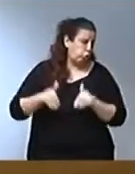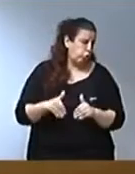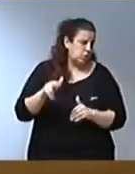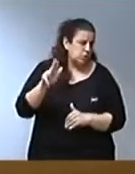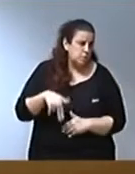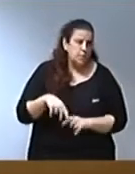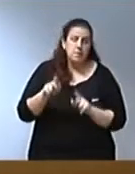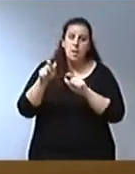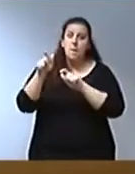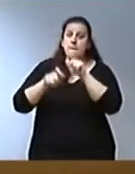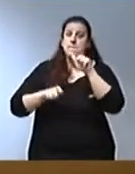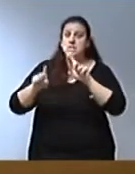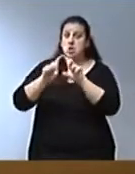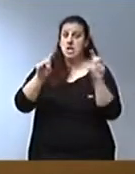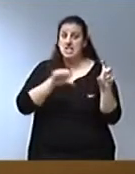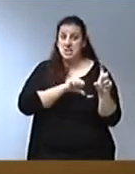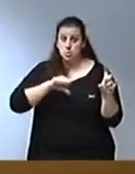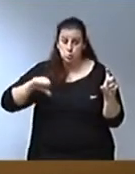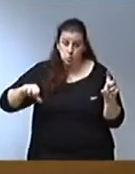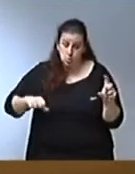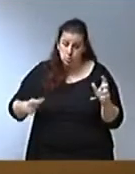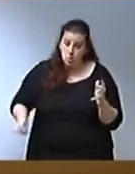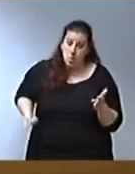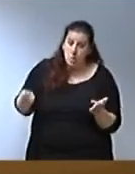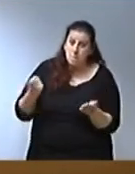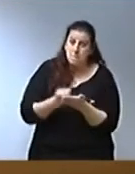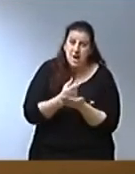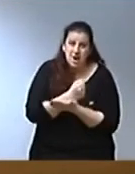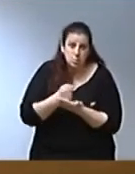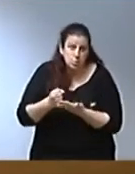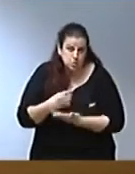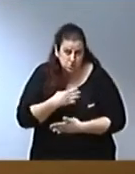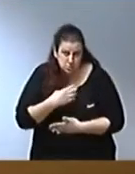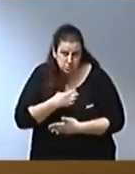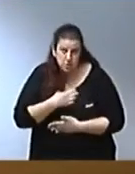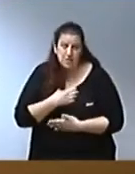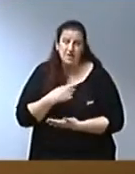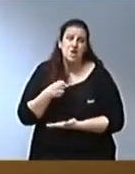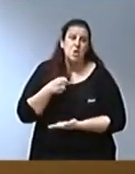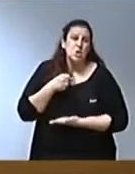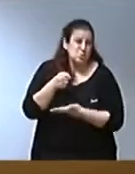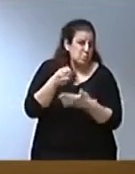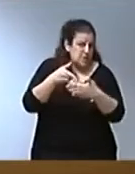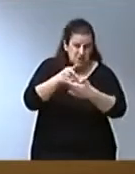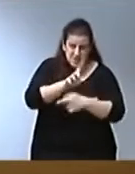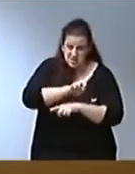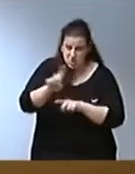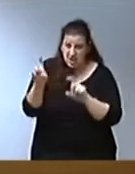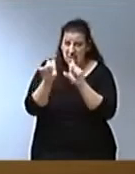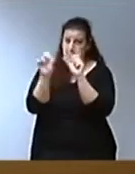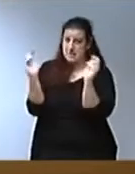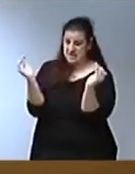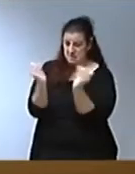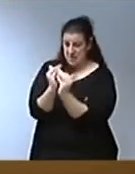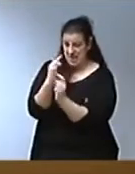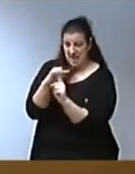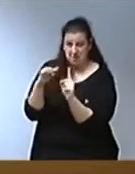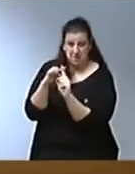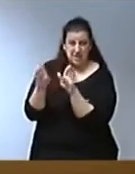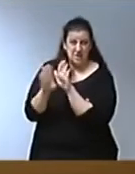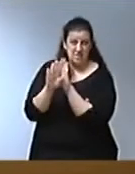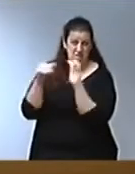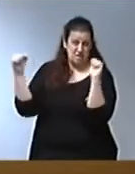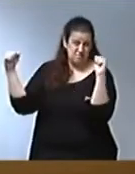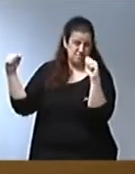los autónomos apenas pueden pagar sus cuotas, no llegan las ayudas, las pymes abocadas a un cierre casi seguro. Y, mientras